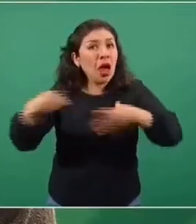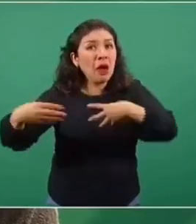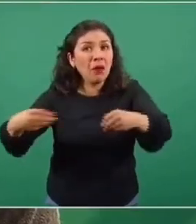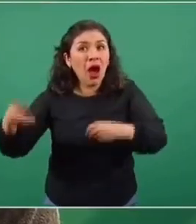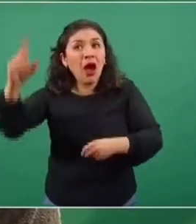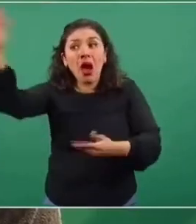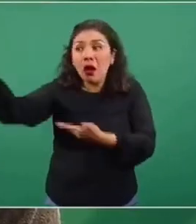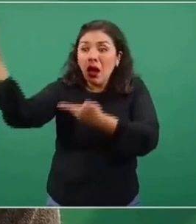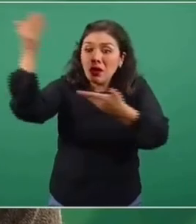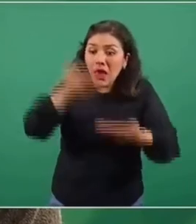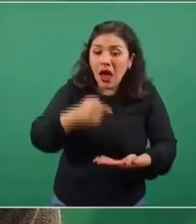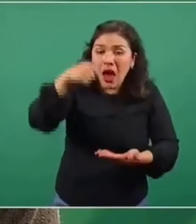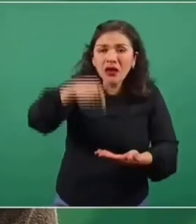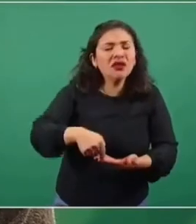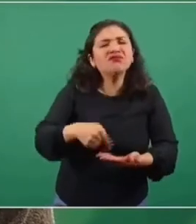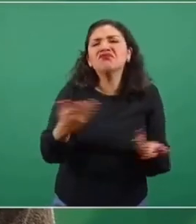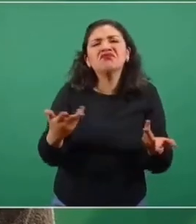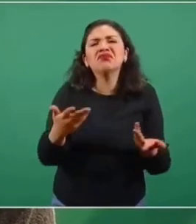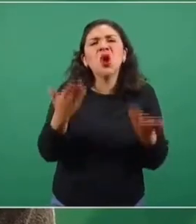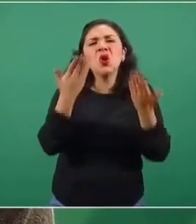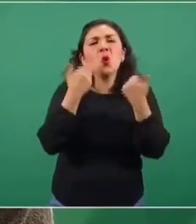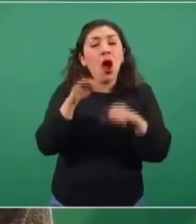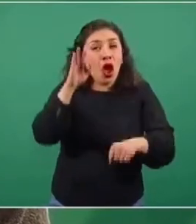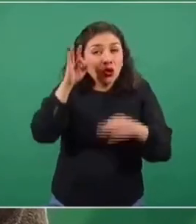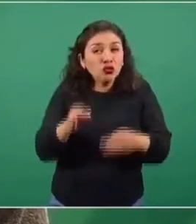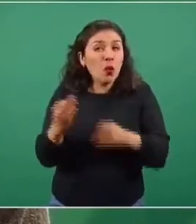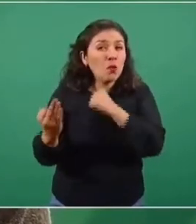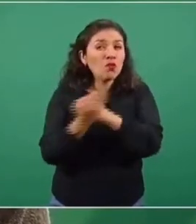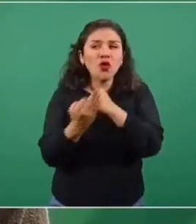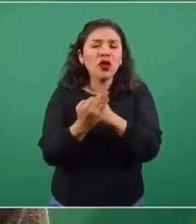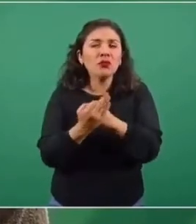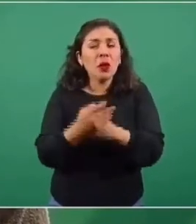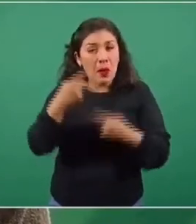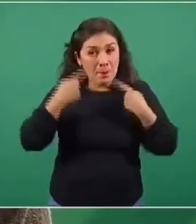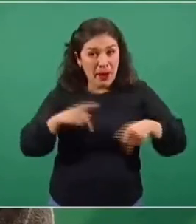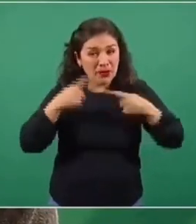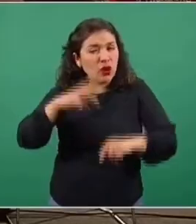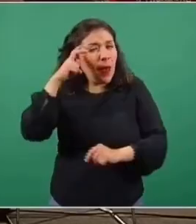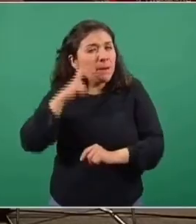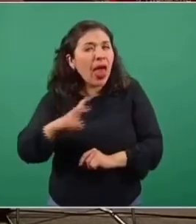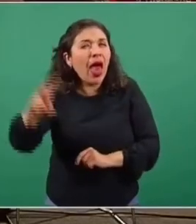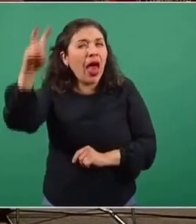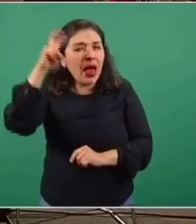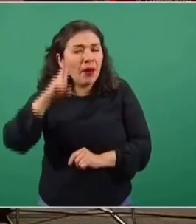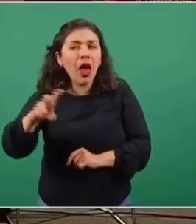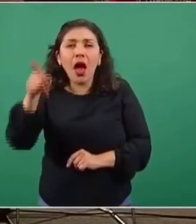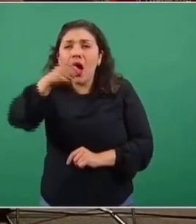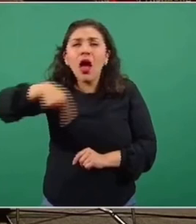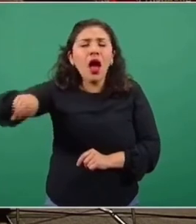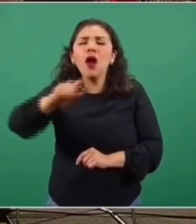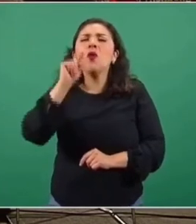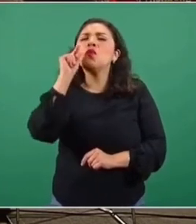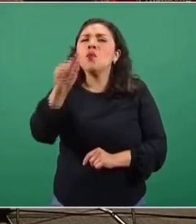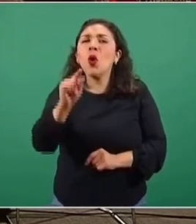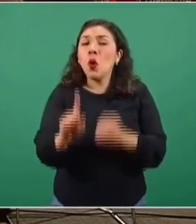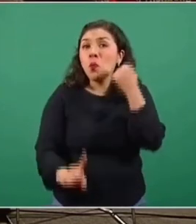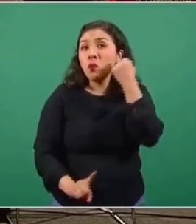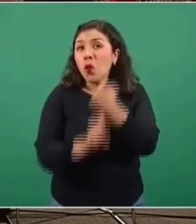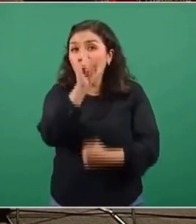está muy documentado que las personas viajeras generalmente son personas de bajo riesgo o de baja